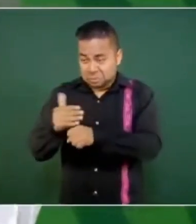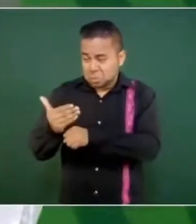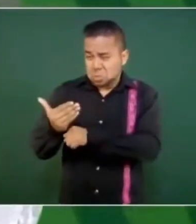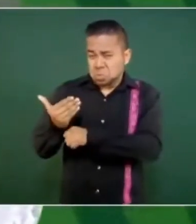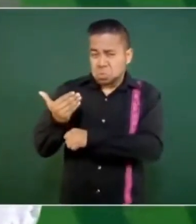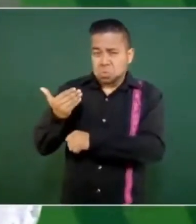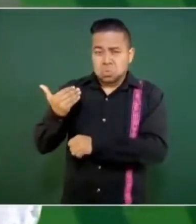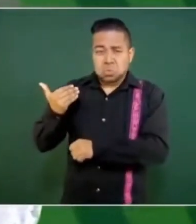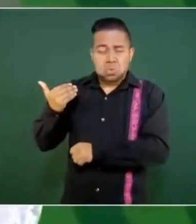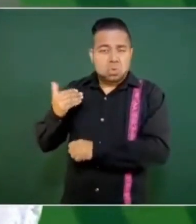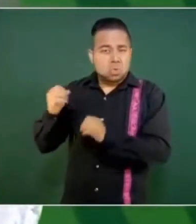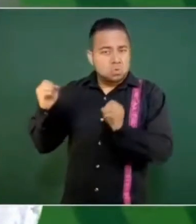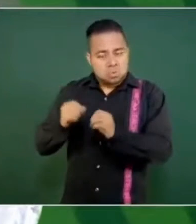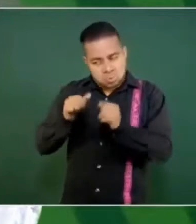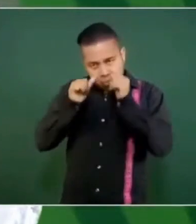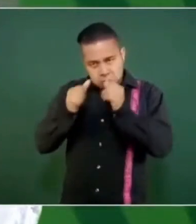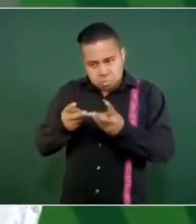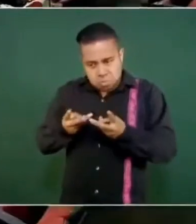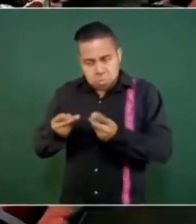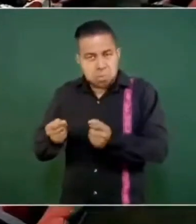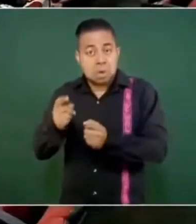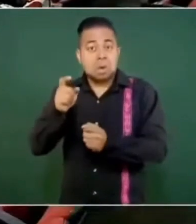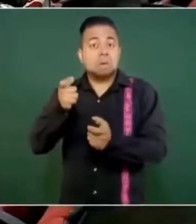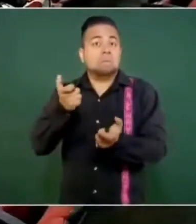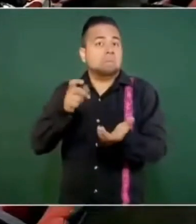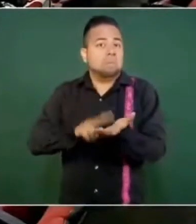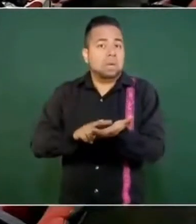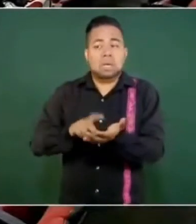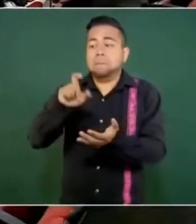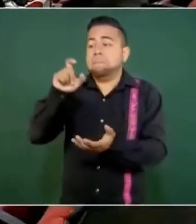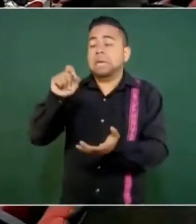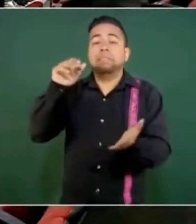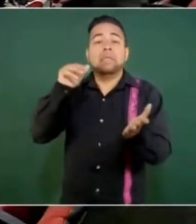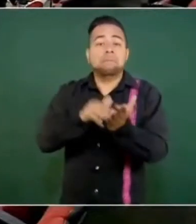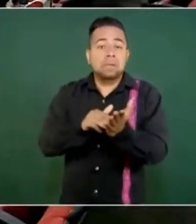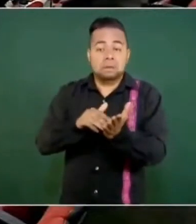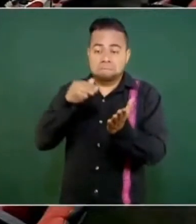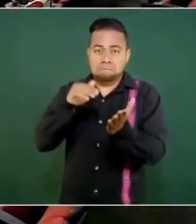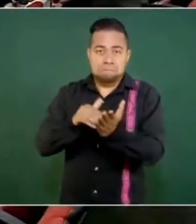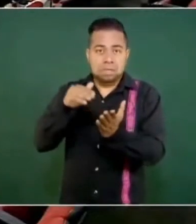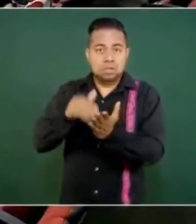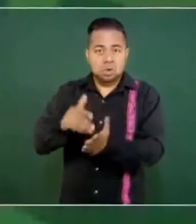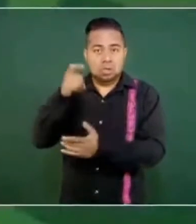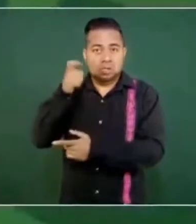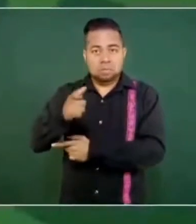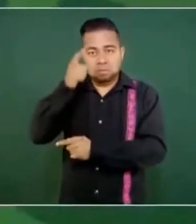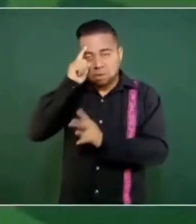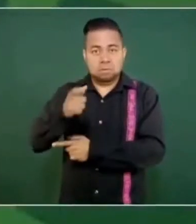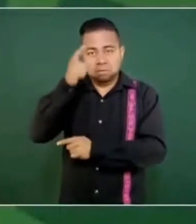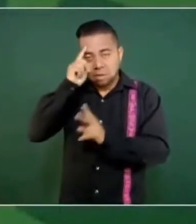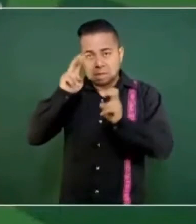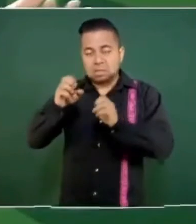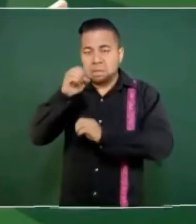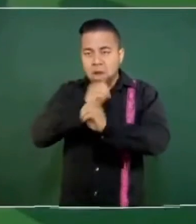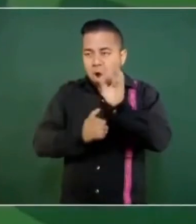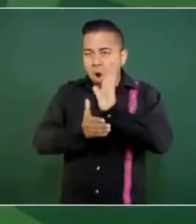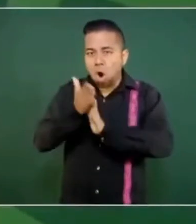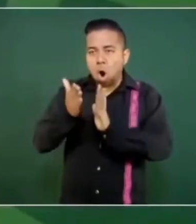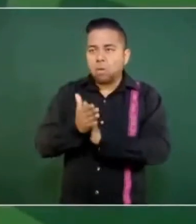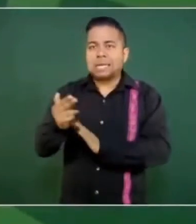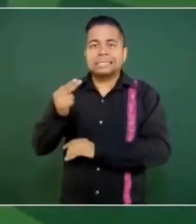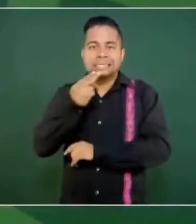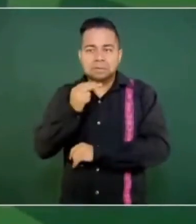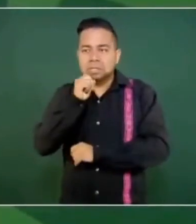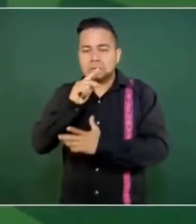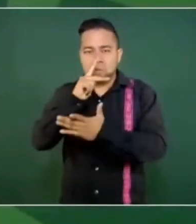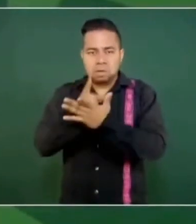de 20 mil millones de pesos en obras y servicios y en programas de bienestar.